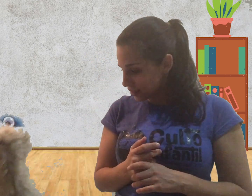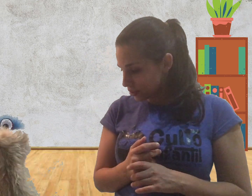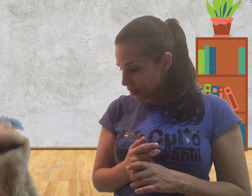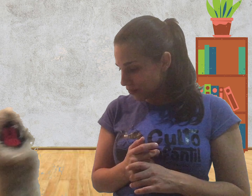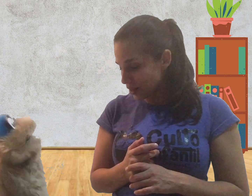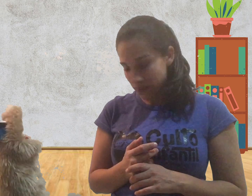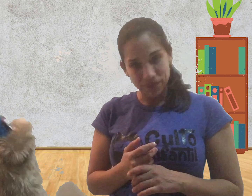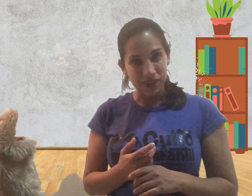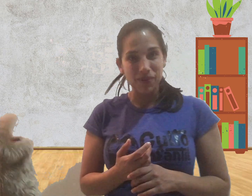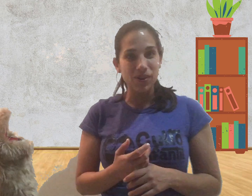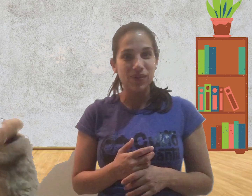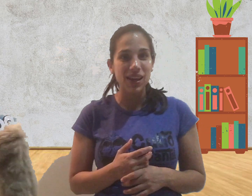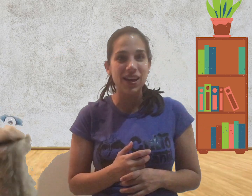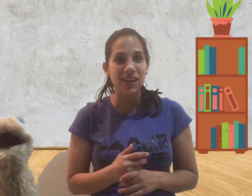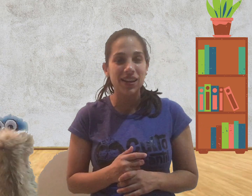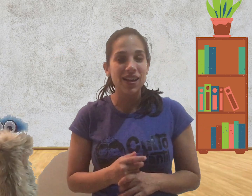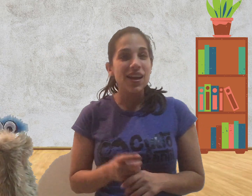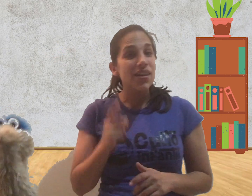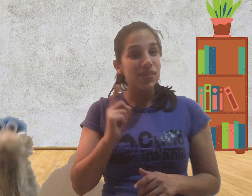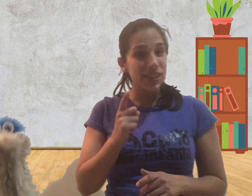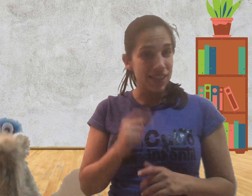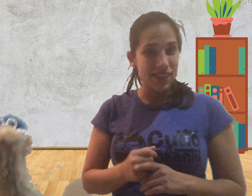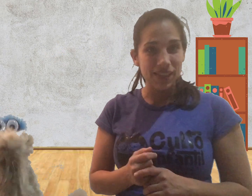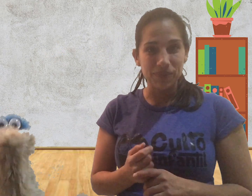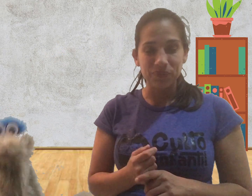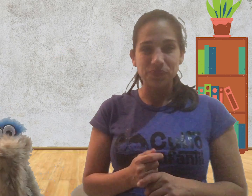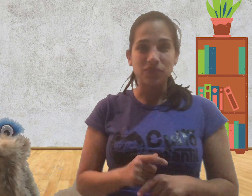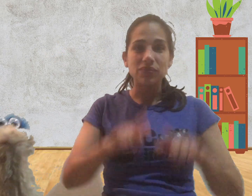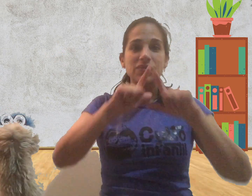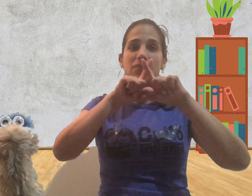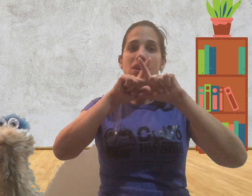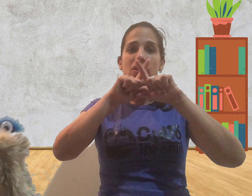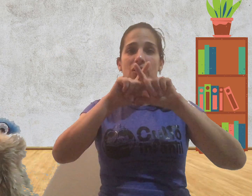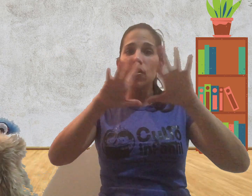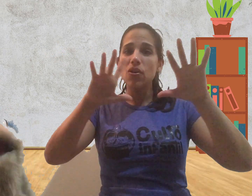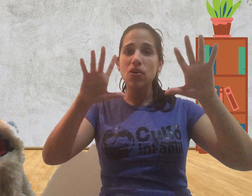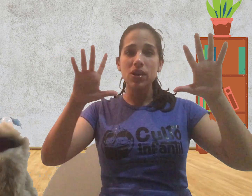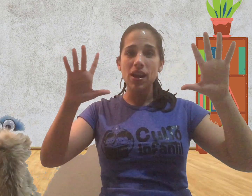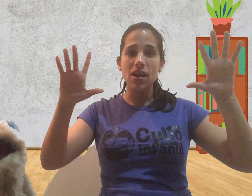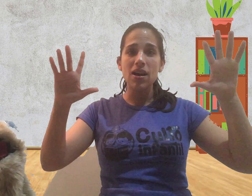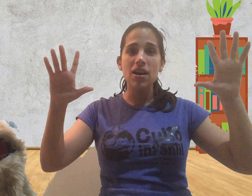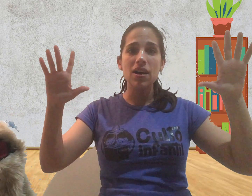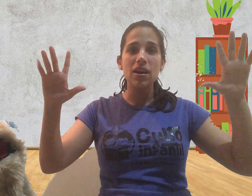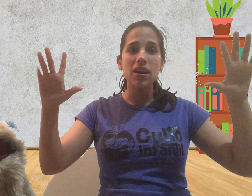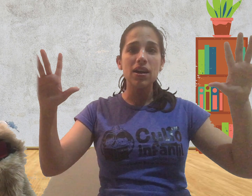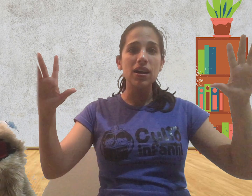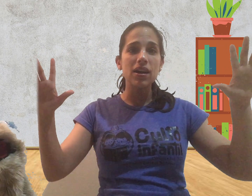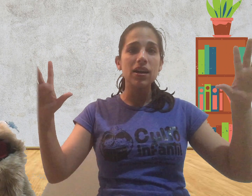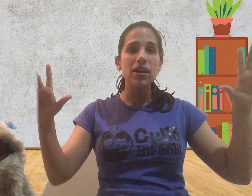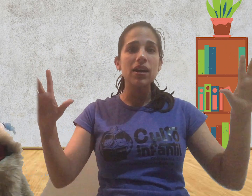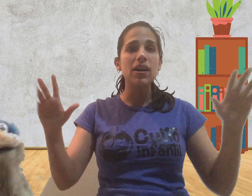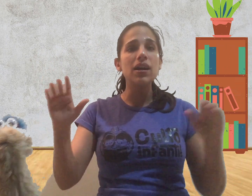estamos listos. ¿Están listos, Kelvin? Sí, sí, sí. Muy bien, dice así. ¡Gloria